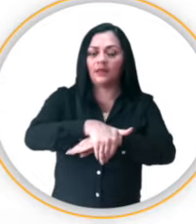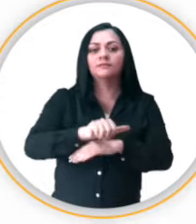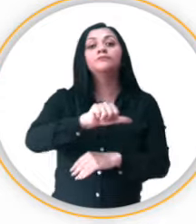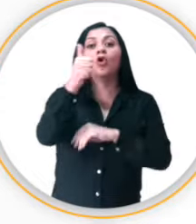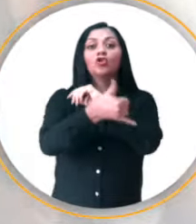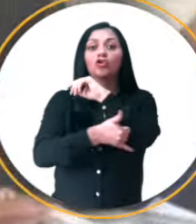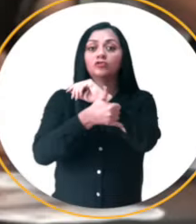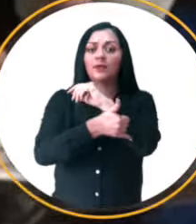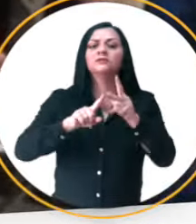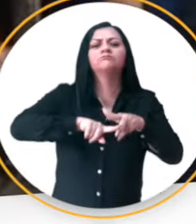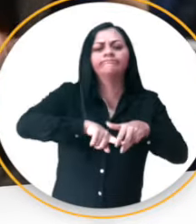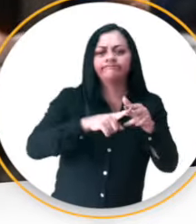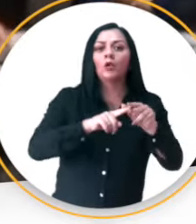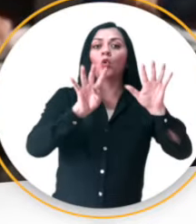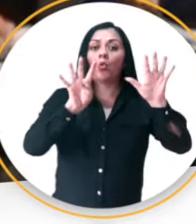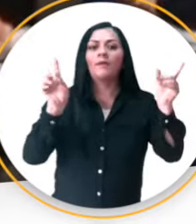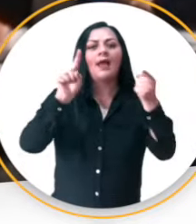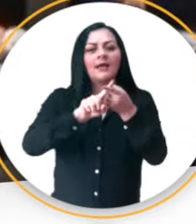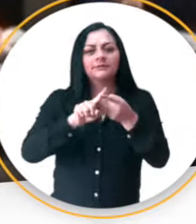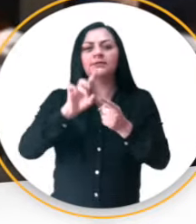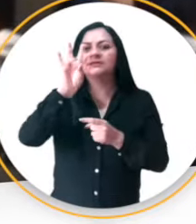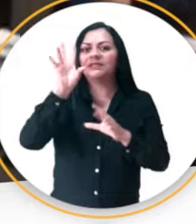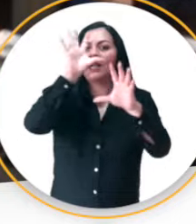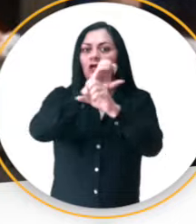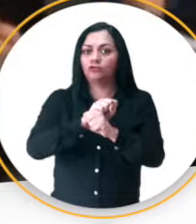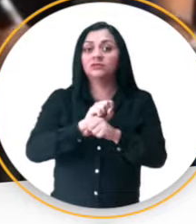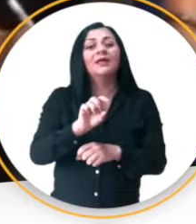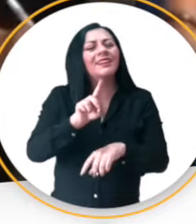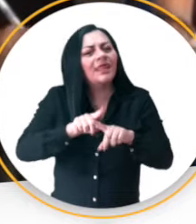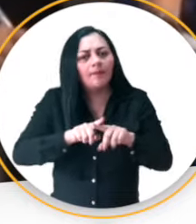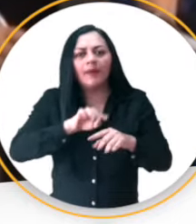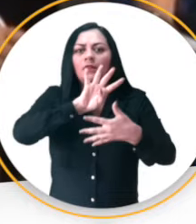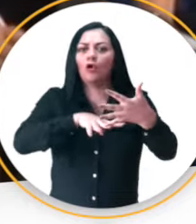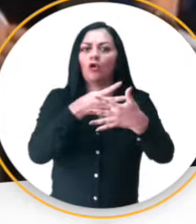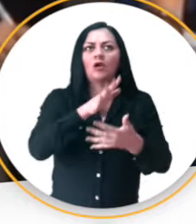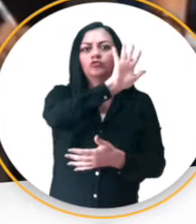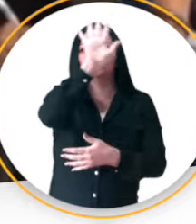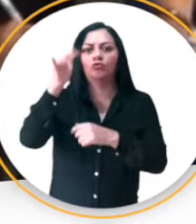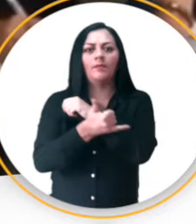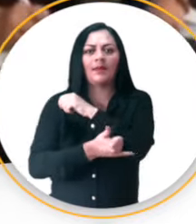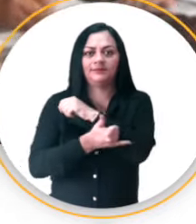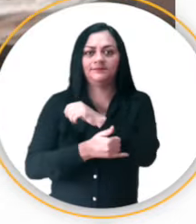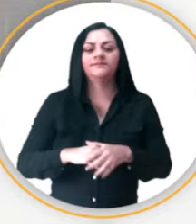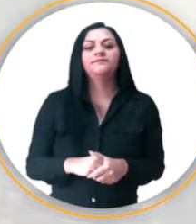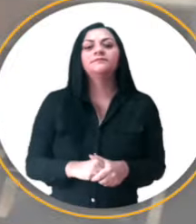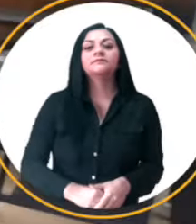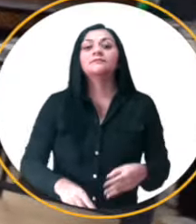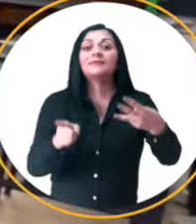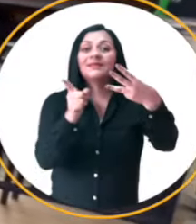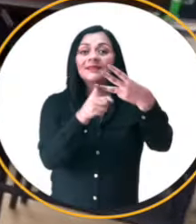horas, mientras que en el exterior a partir de las 9 horas a 19 horas, de acuerdo con el uso horario de cada zona electoral.